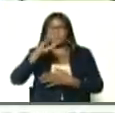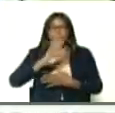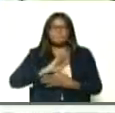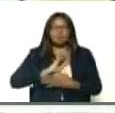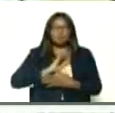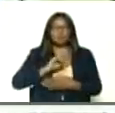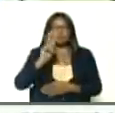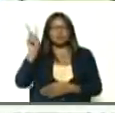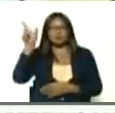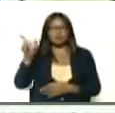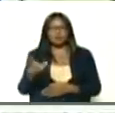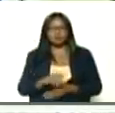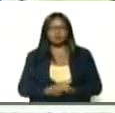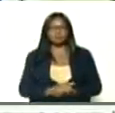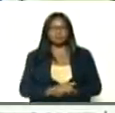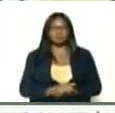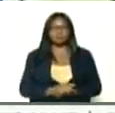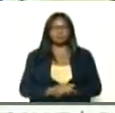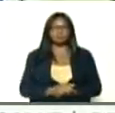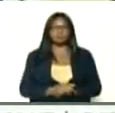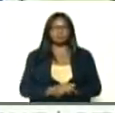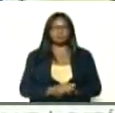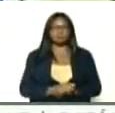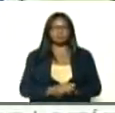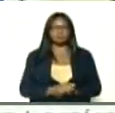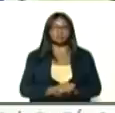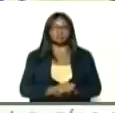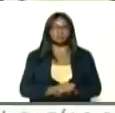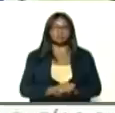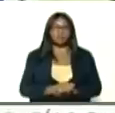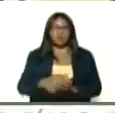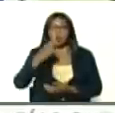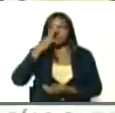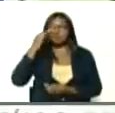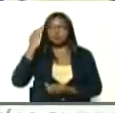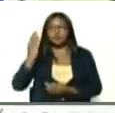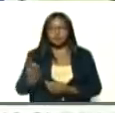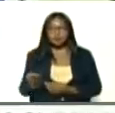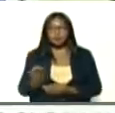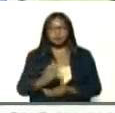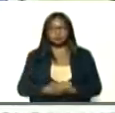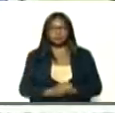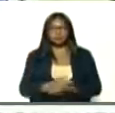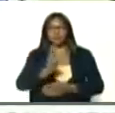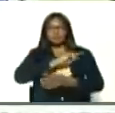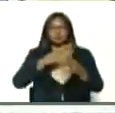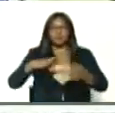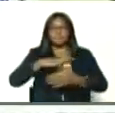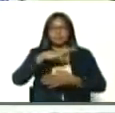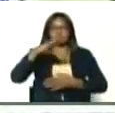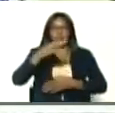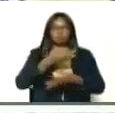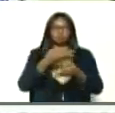alma venezolana, José Gregorio Hernández, una fuerza espiritual,